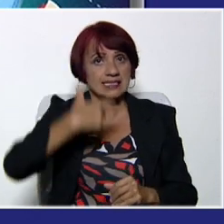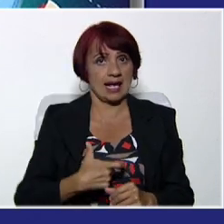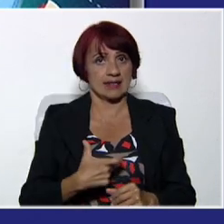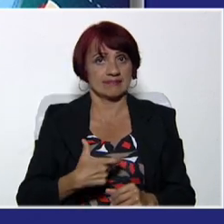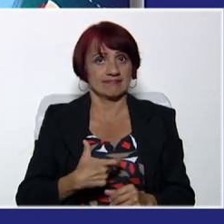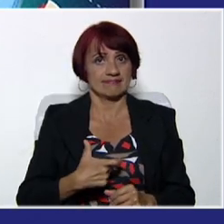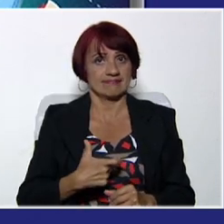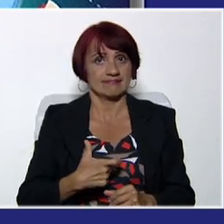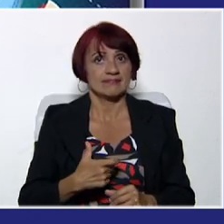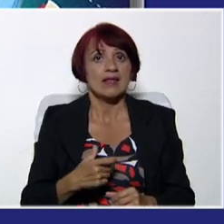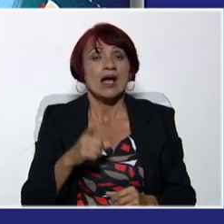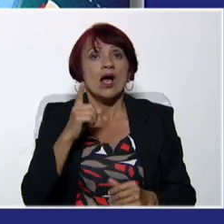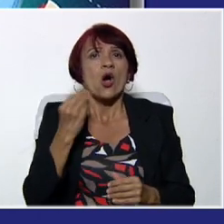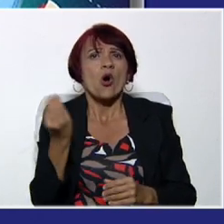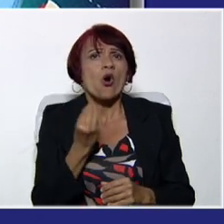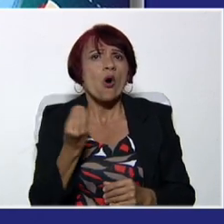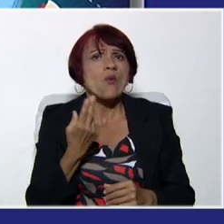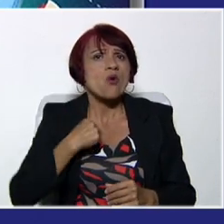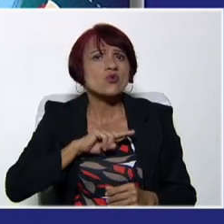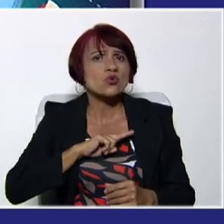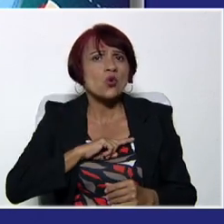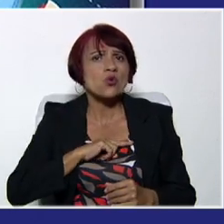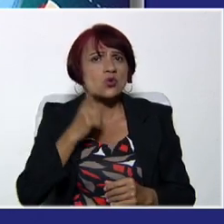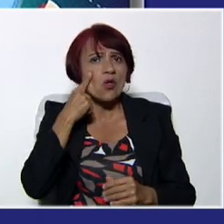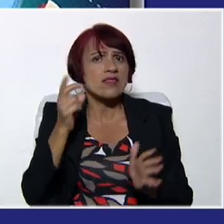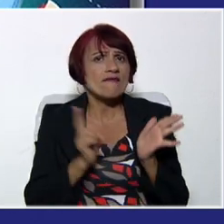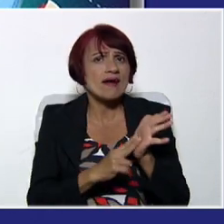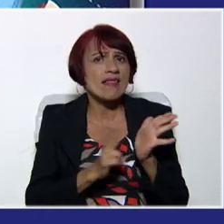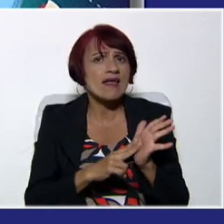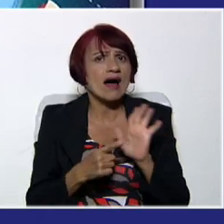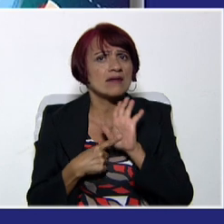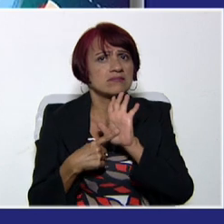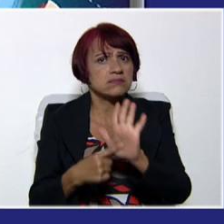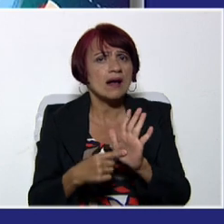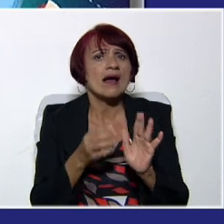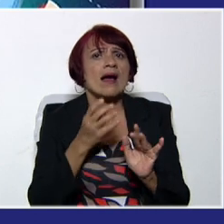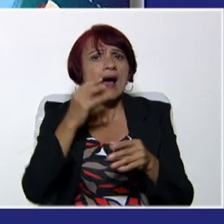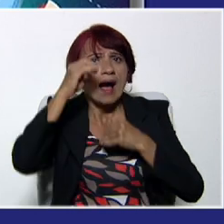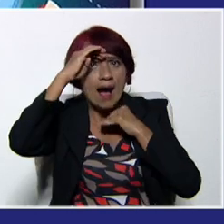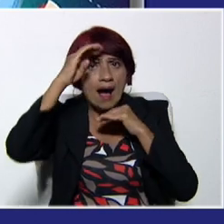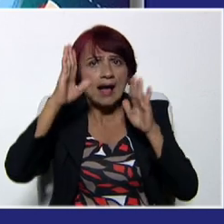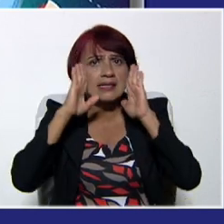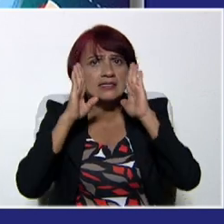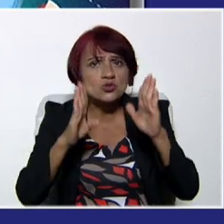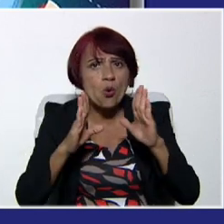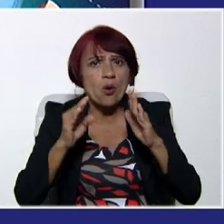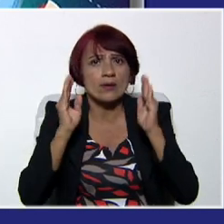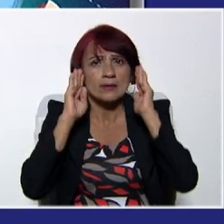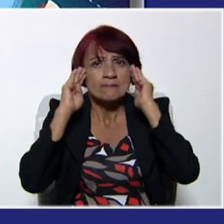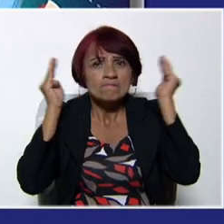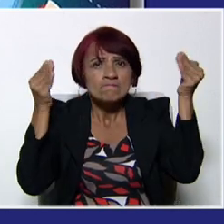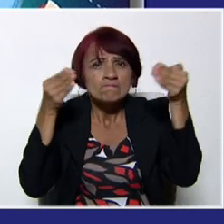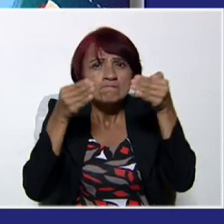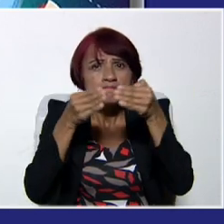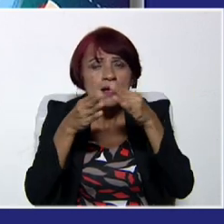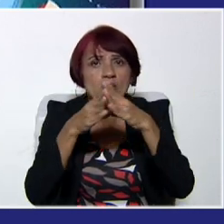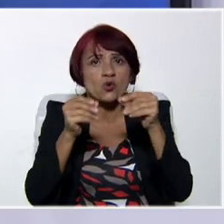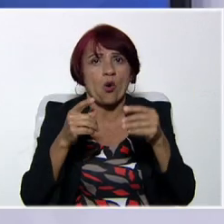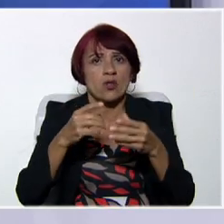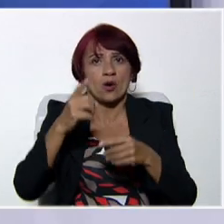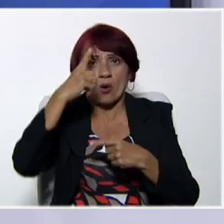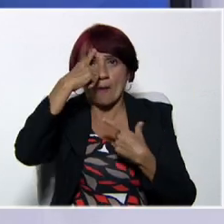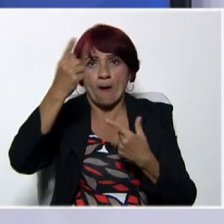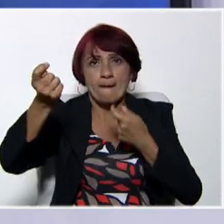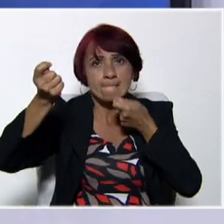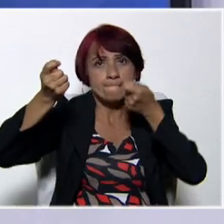potencialidades físicas. ¿Cómo nosotros logramos prestar atención, concentrarnos en las cosas que